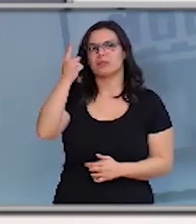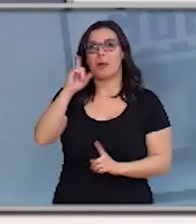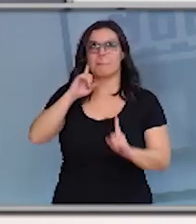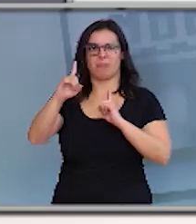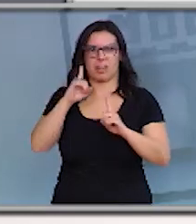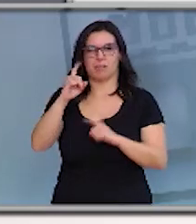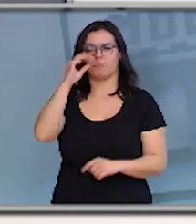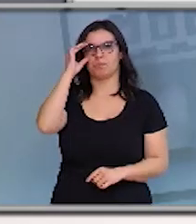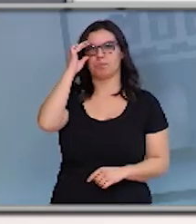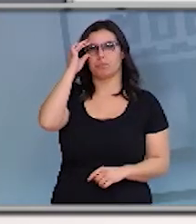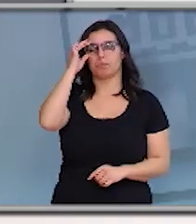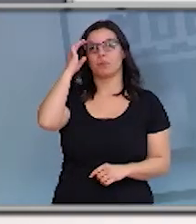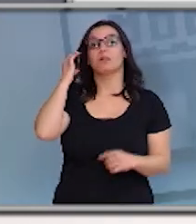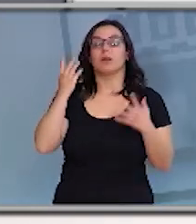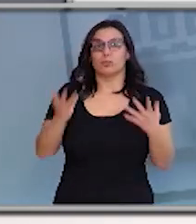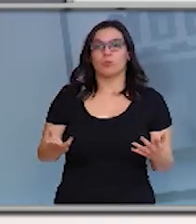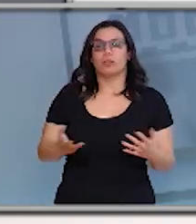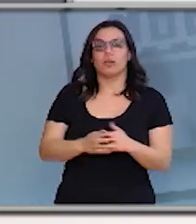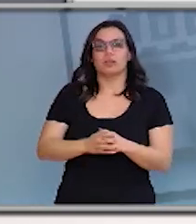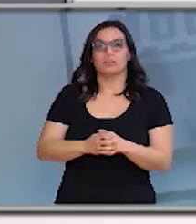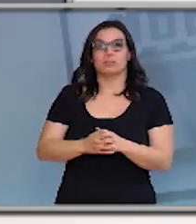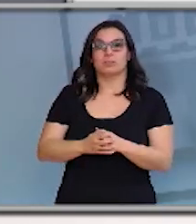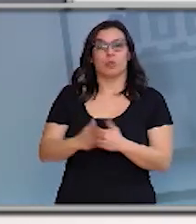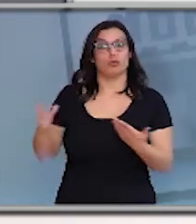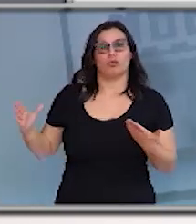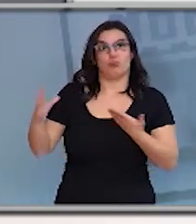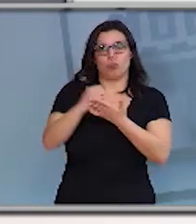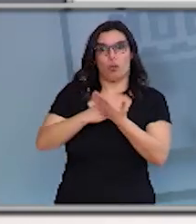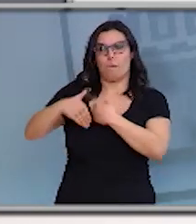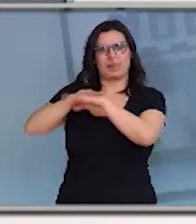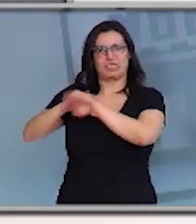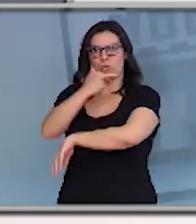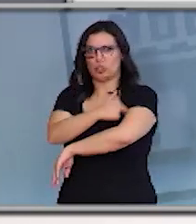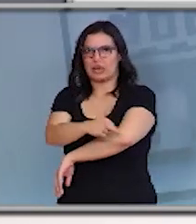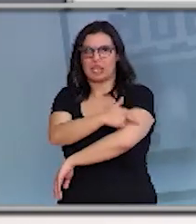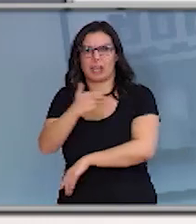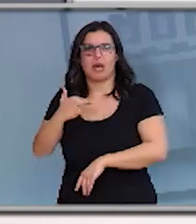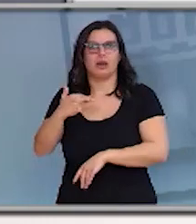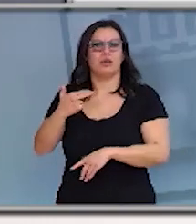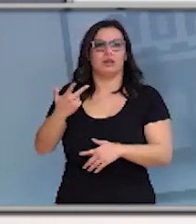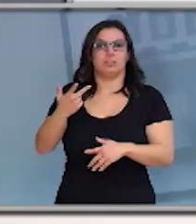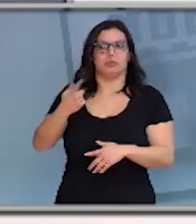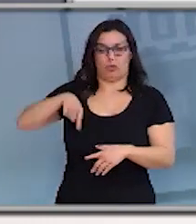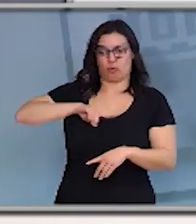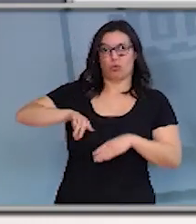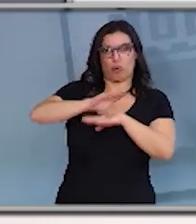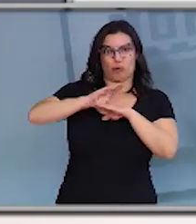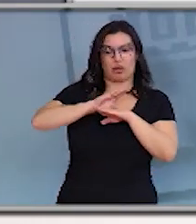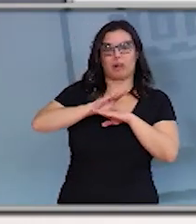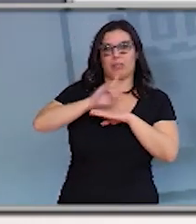prevenirla. E, neste sentido, nos estamos guiando todos, o Ministerio de Sanidad e nós,